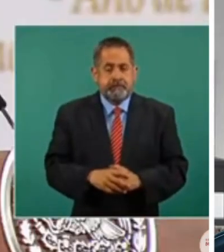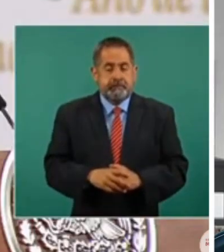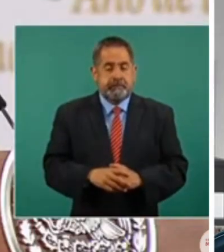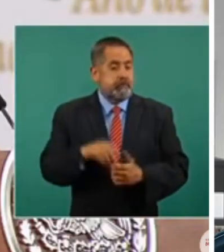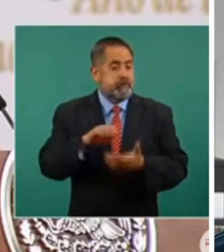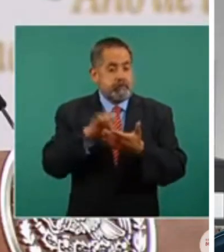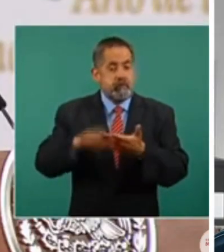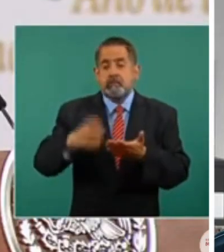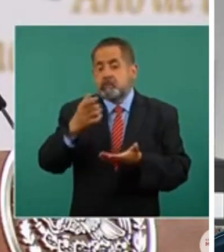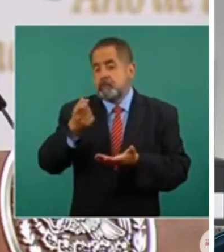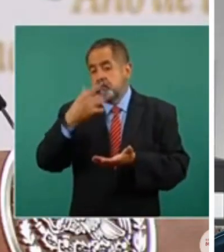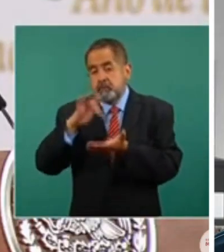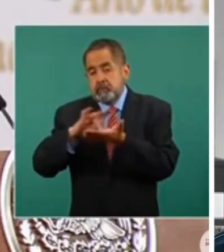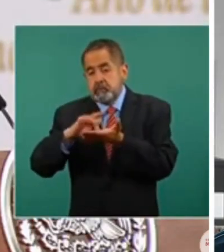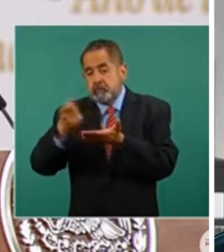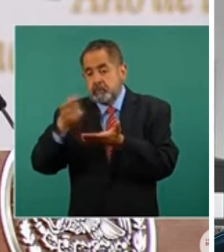medicina sea gratuita.